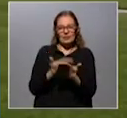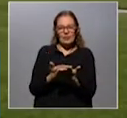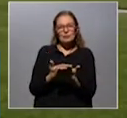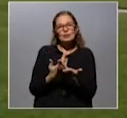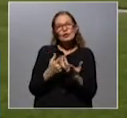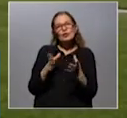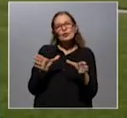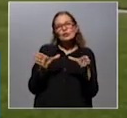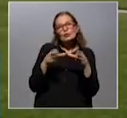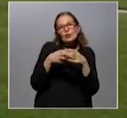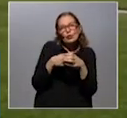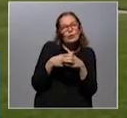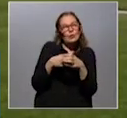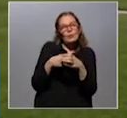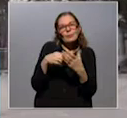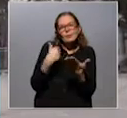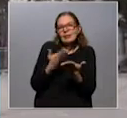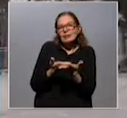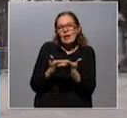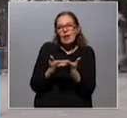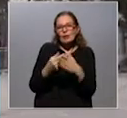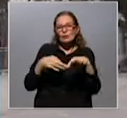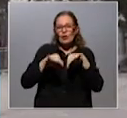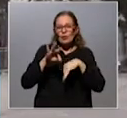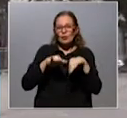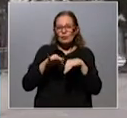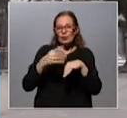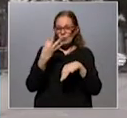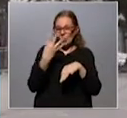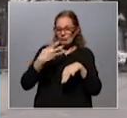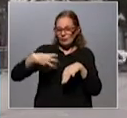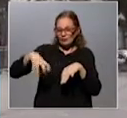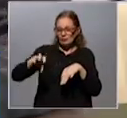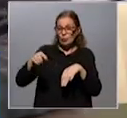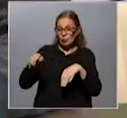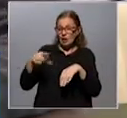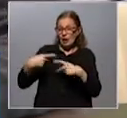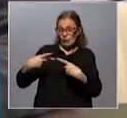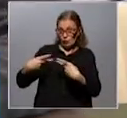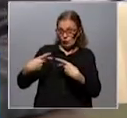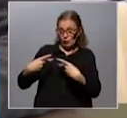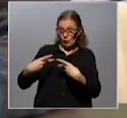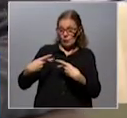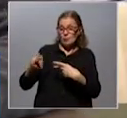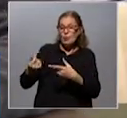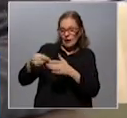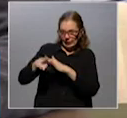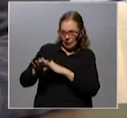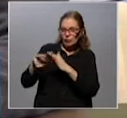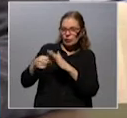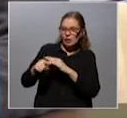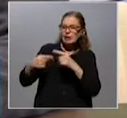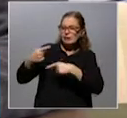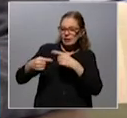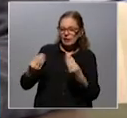Nosotros hemos planteado Un modelo de negocios De cuatro áreas de negocios Una, el fútbol propiamente dicho La recaudación del fútbol El